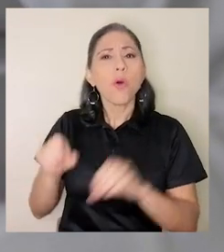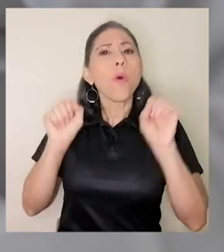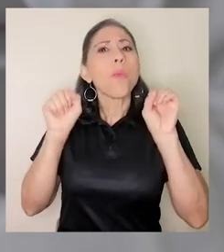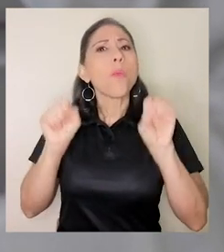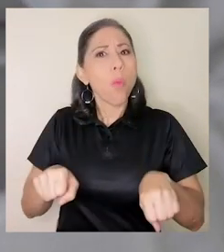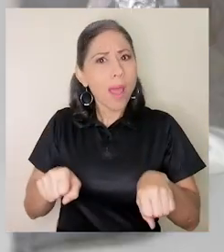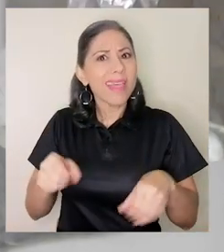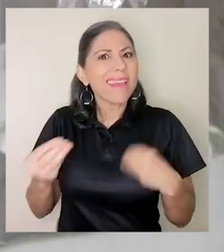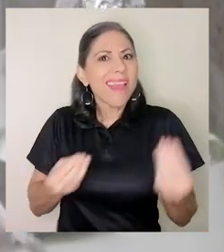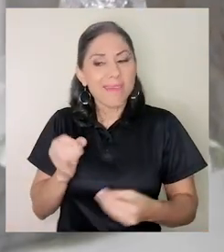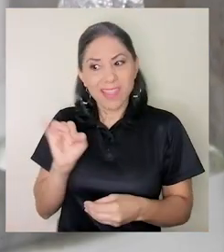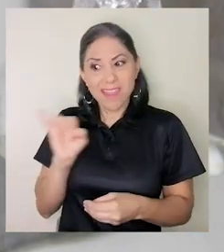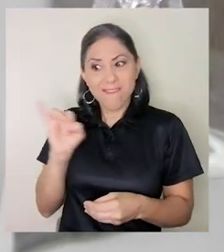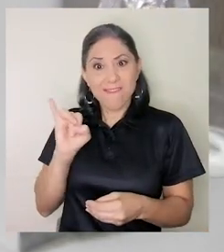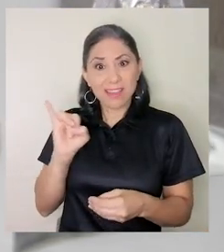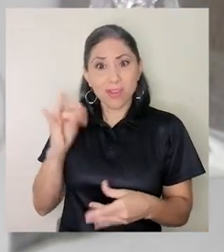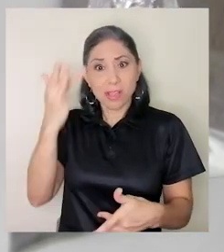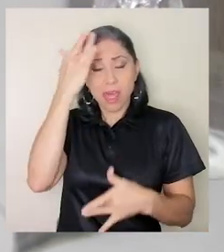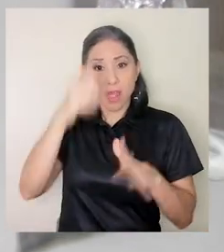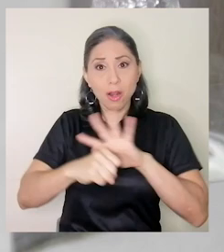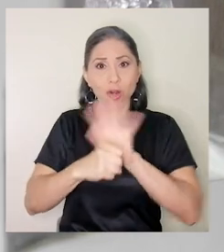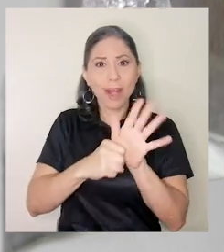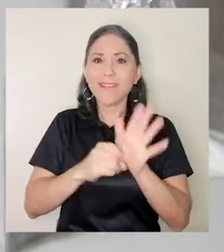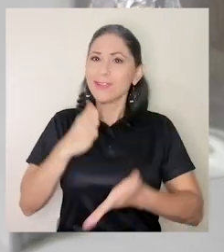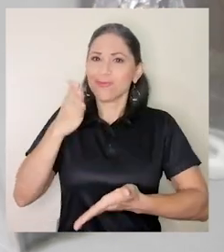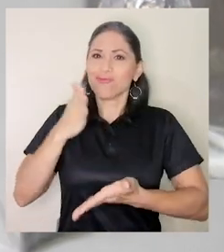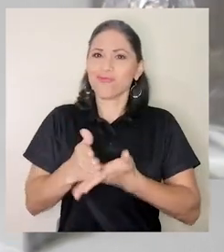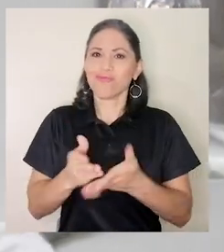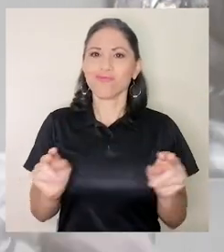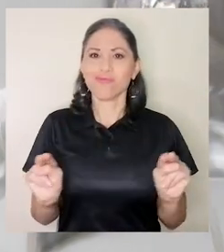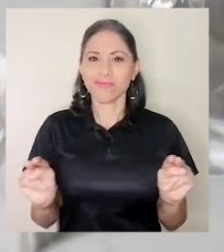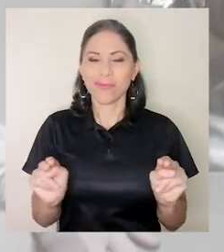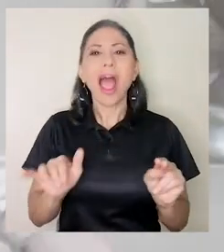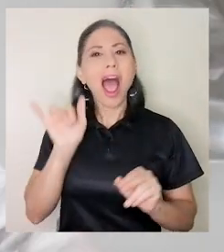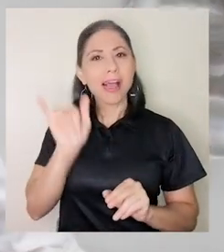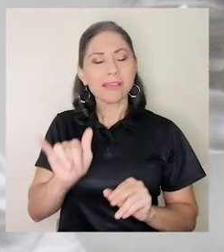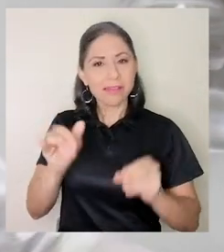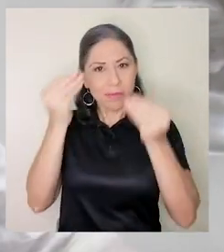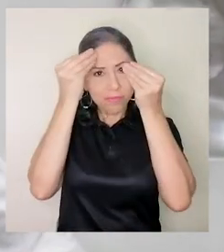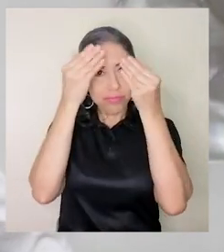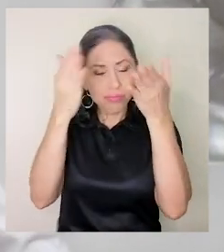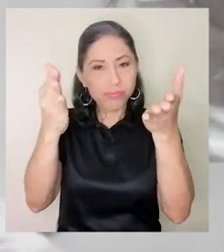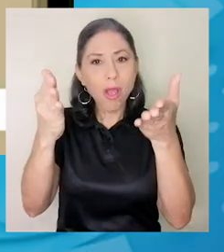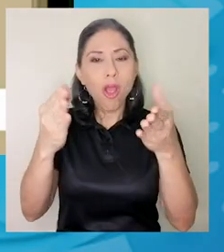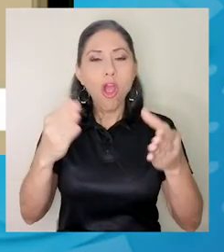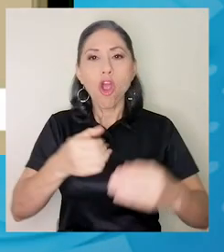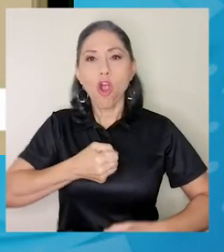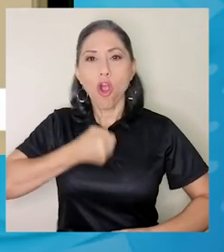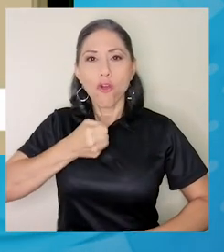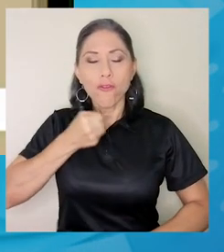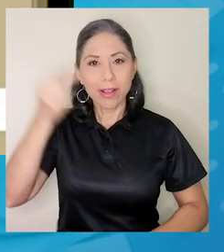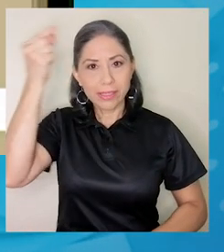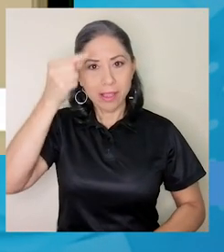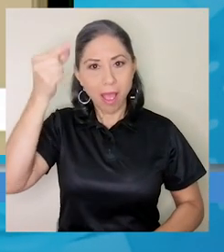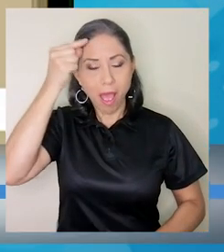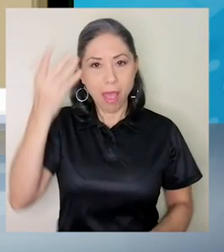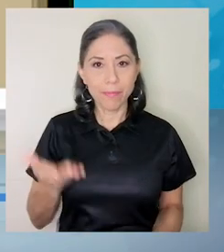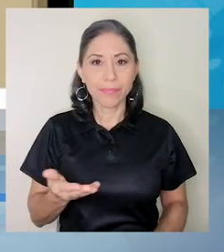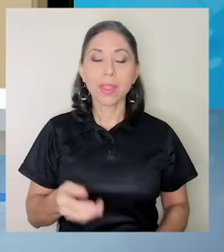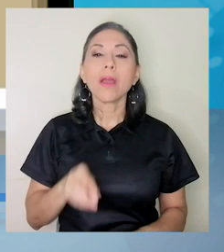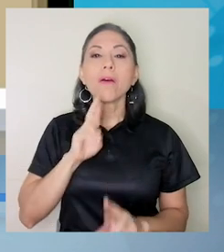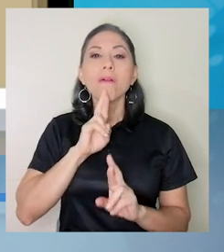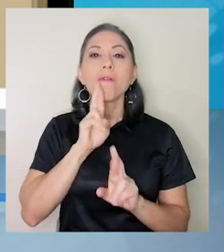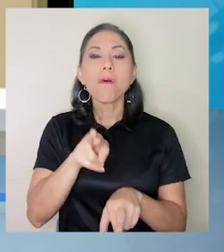del coronavirus. Así fue comunicado en conferencia de prensa. Los resultados de las pruebas de control de calidad